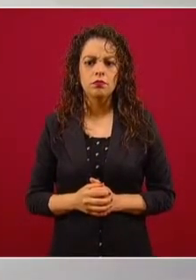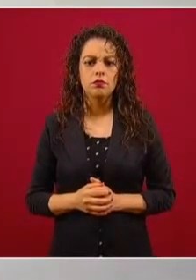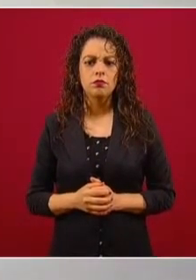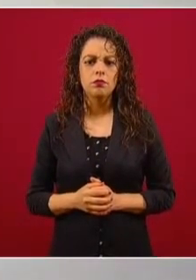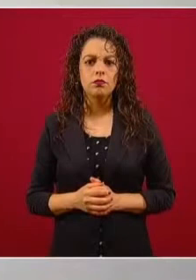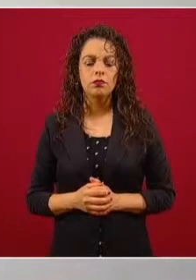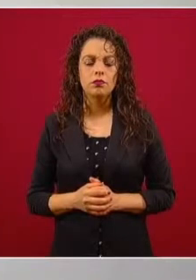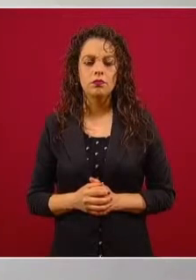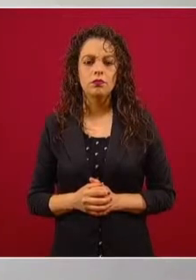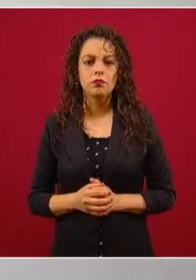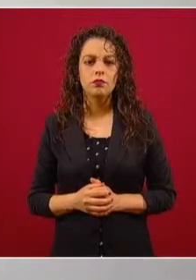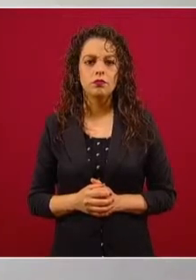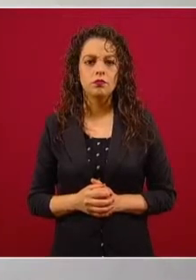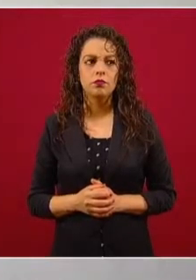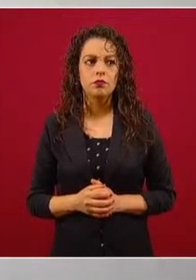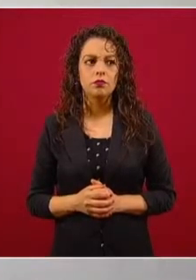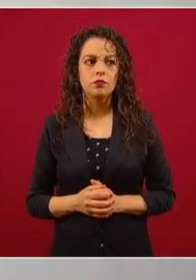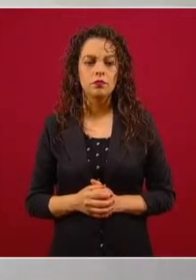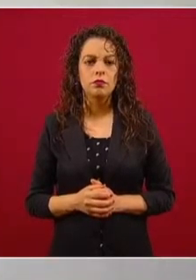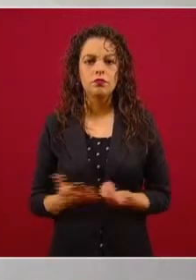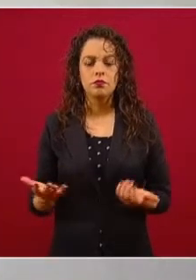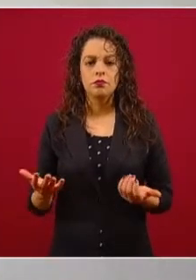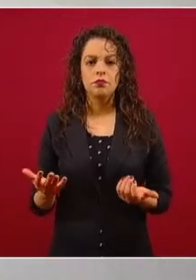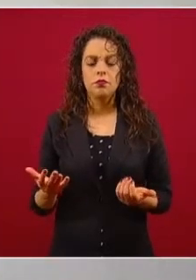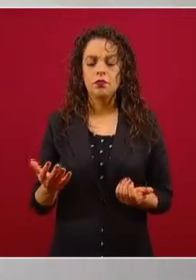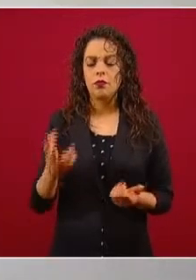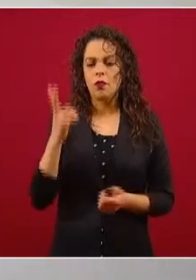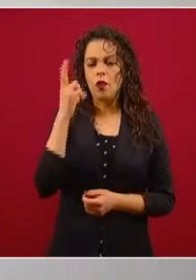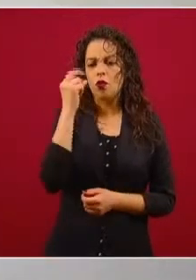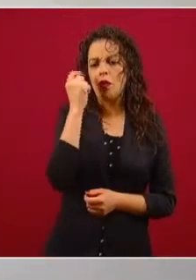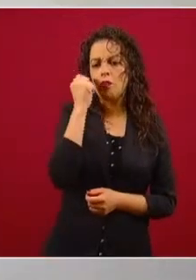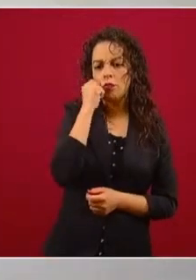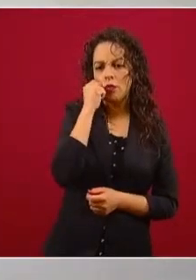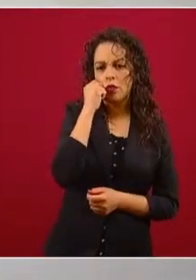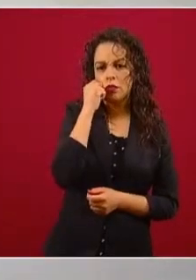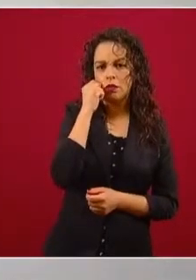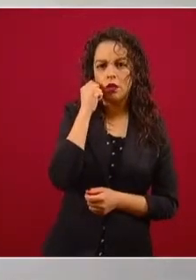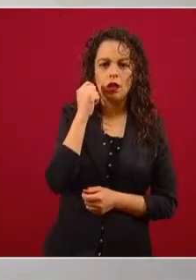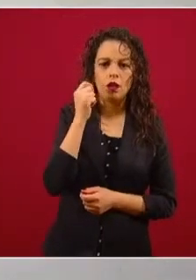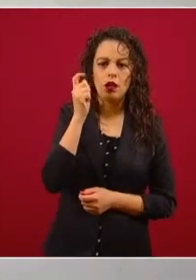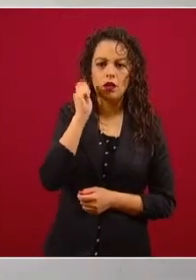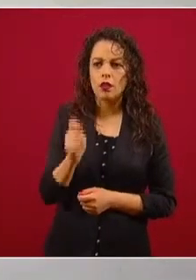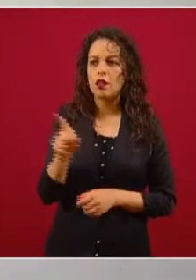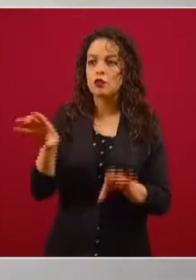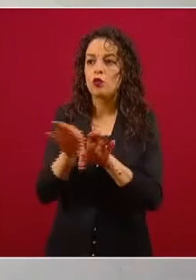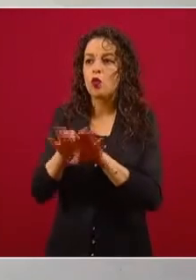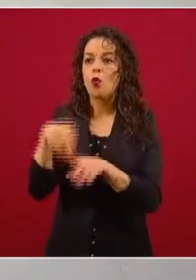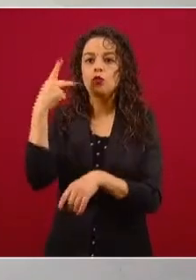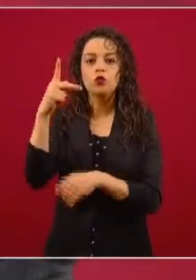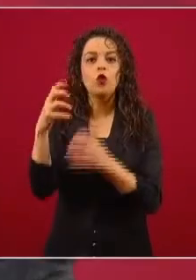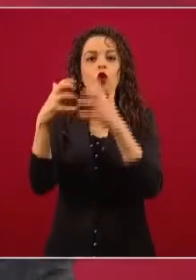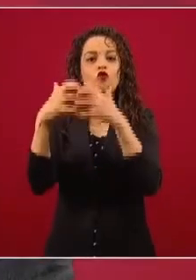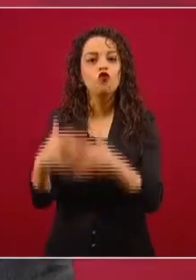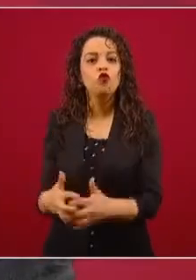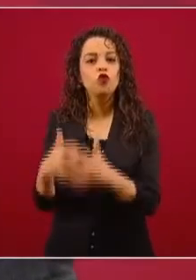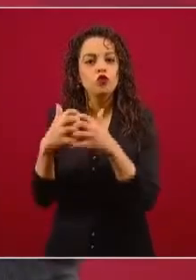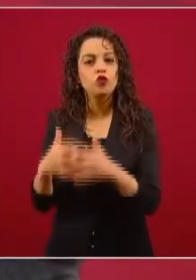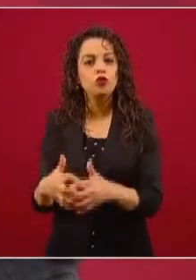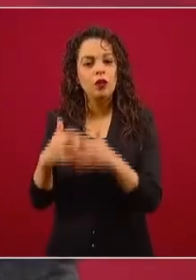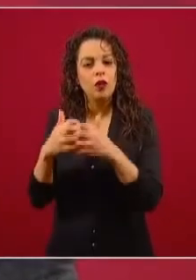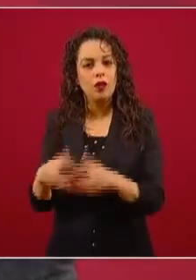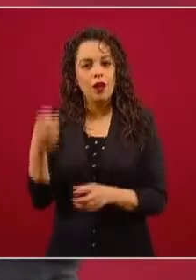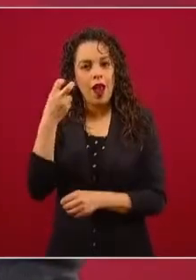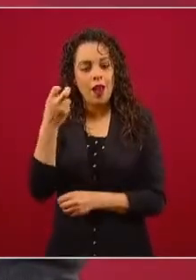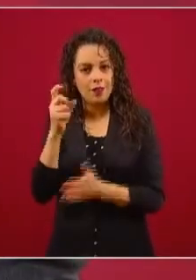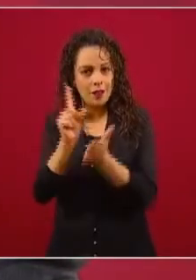independientemente de que nos importa mucho el funcionamiento de la